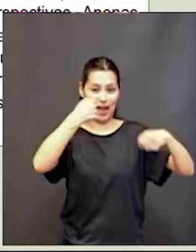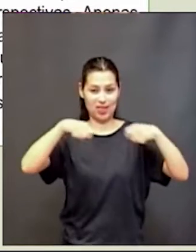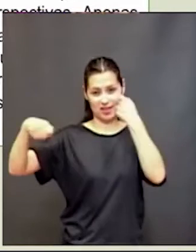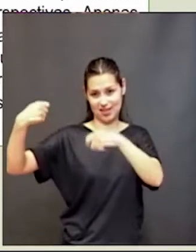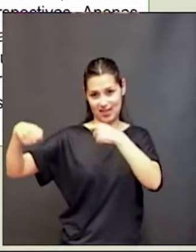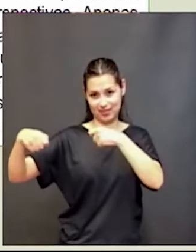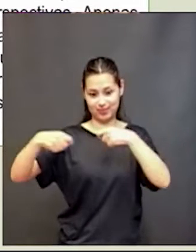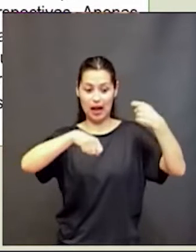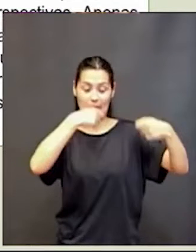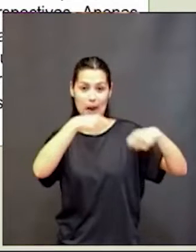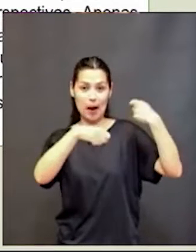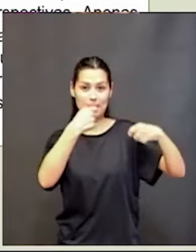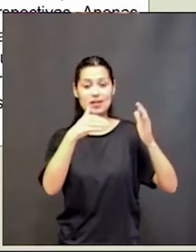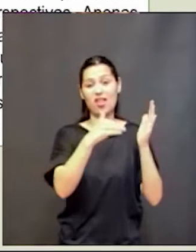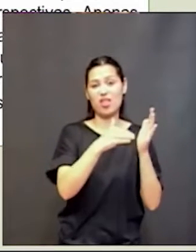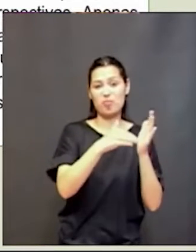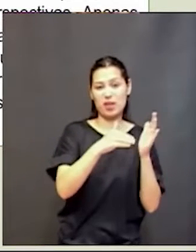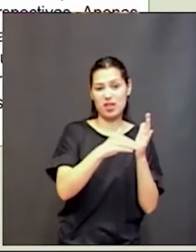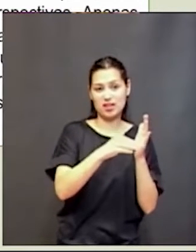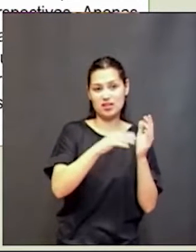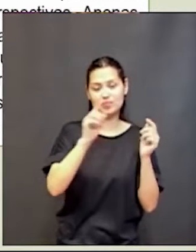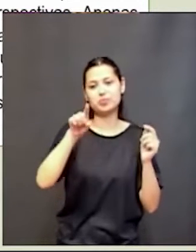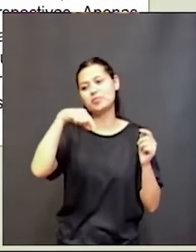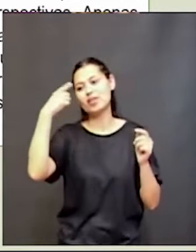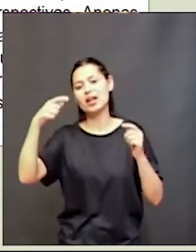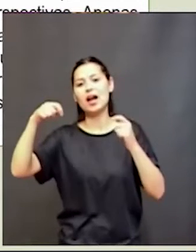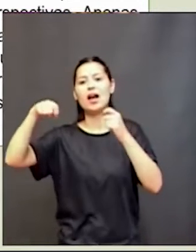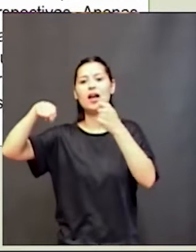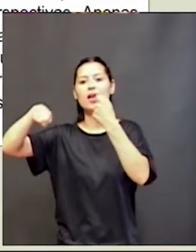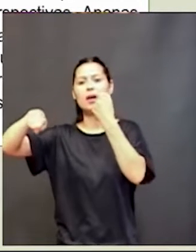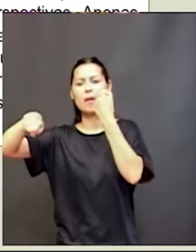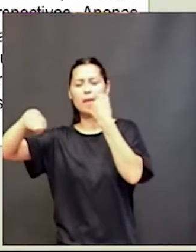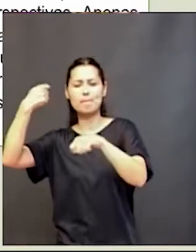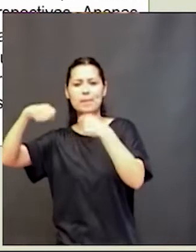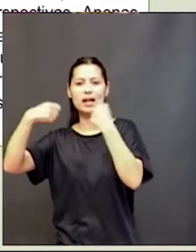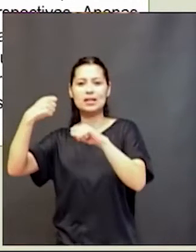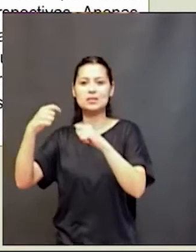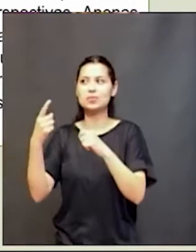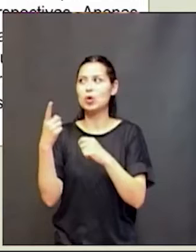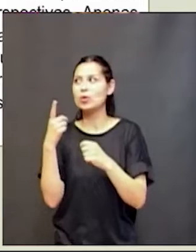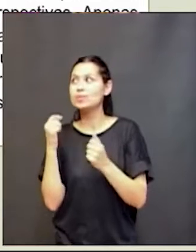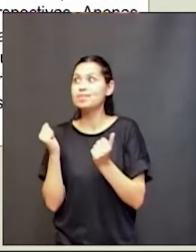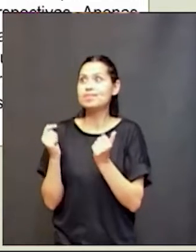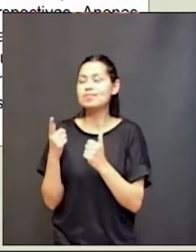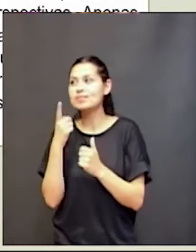La plasticidad dependiente y también una plasticidad expectante. ¿Qué significa esta diferencia?